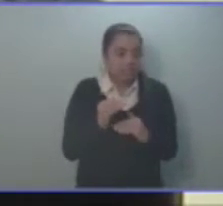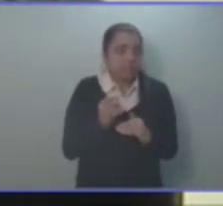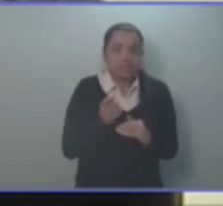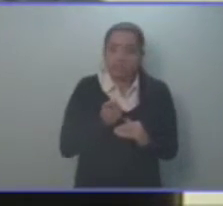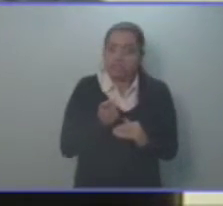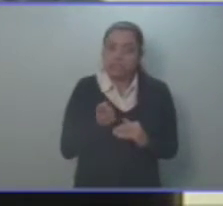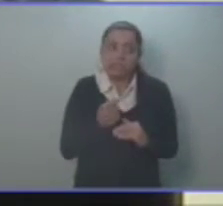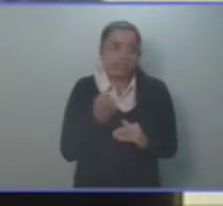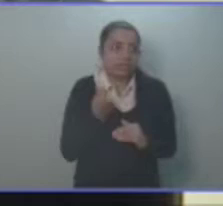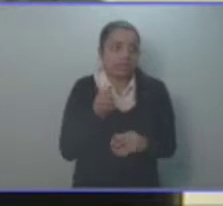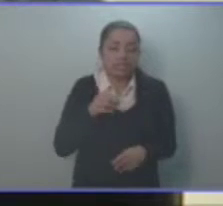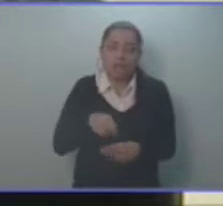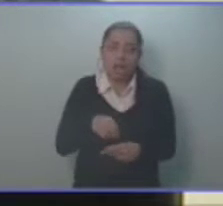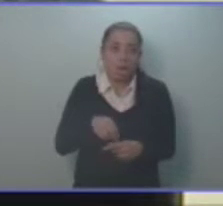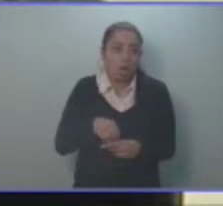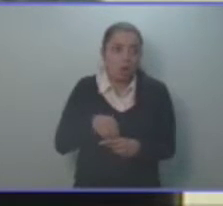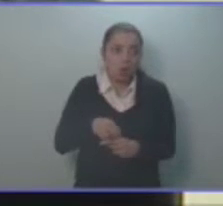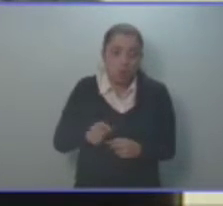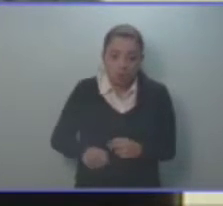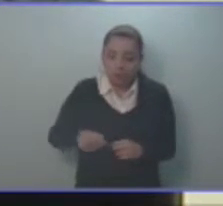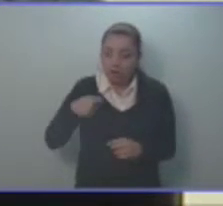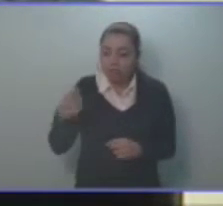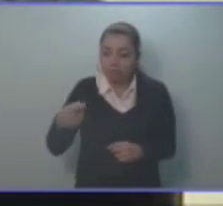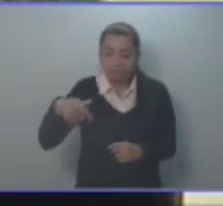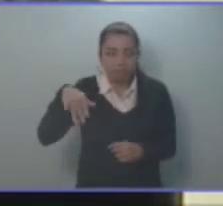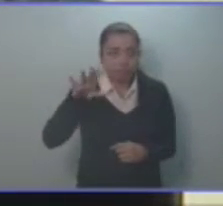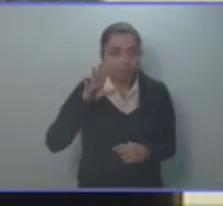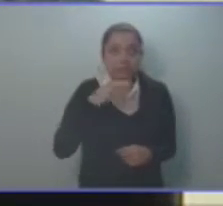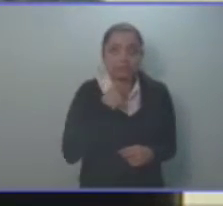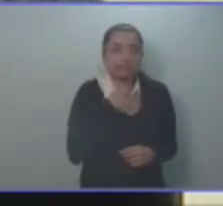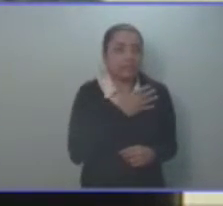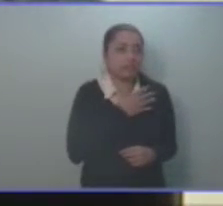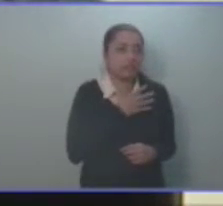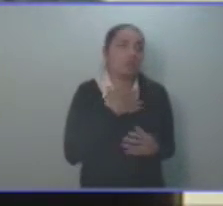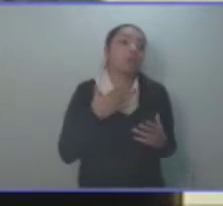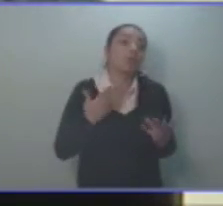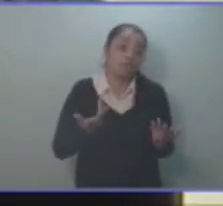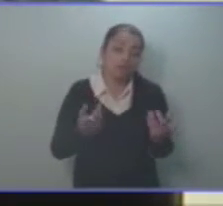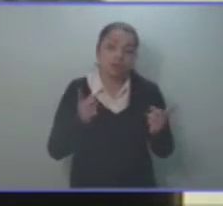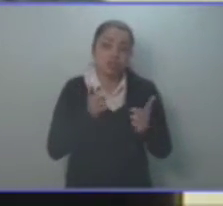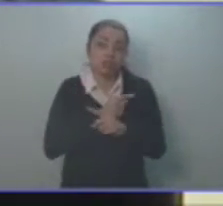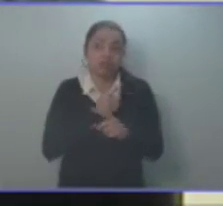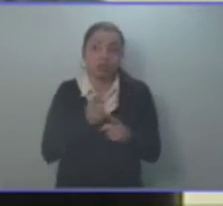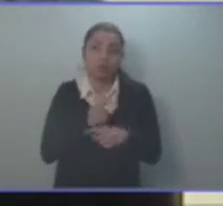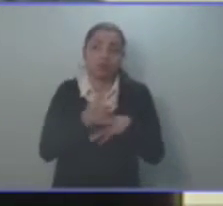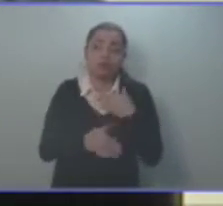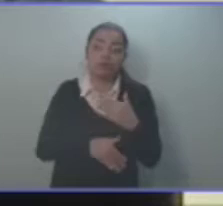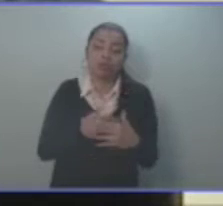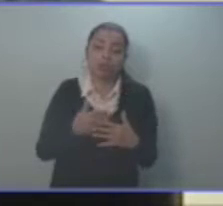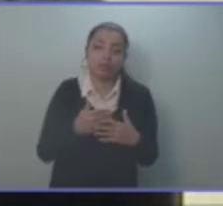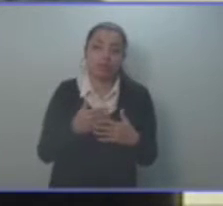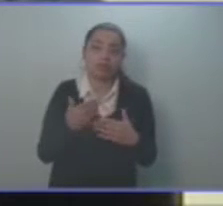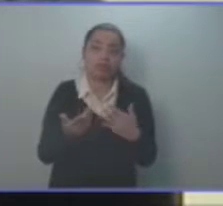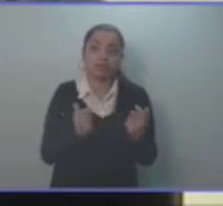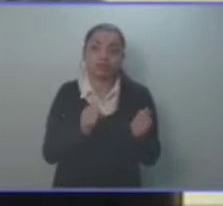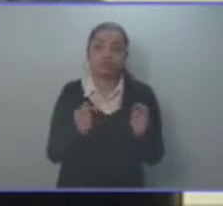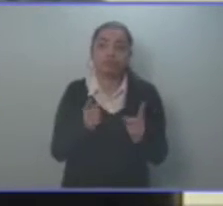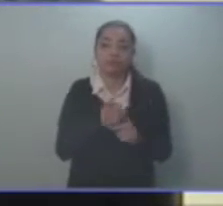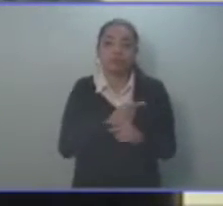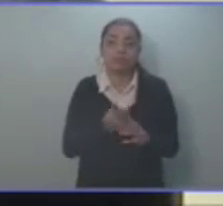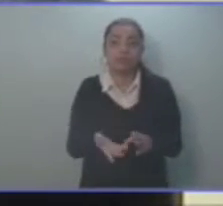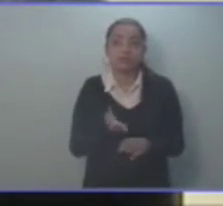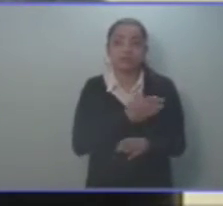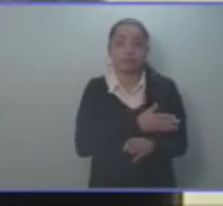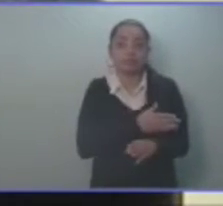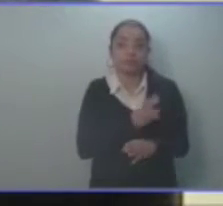ahorros generados en el presente ejercicio fiscal, por lo que se hace necesario modificar los términos de liquidación previamente establecidos. Y,